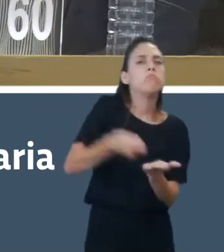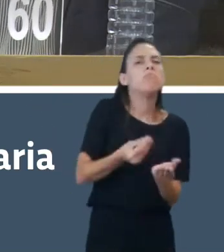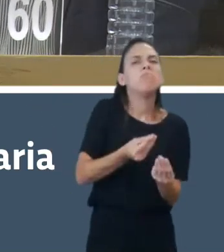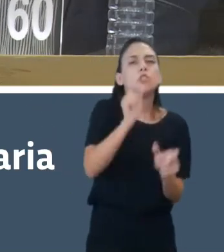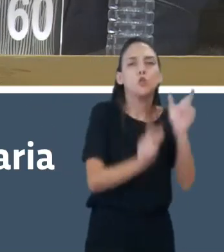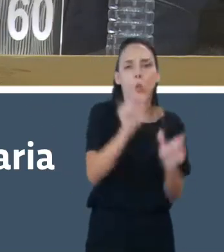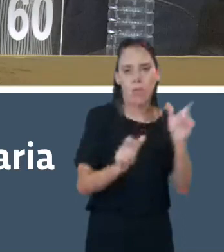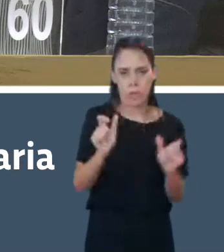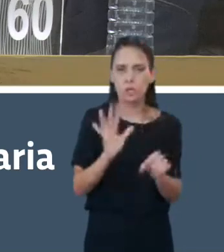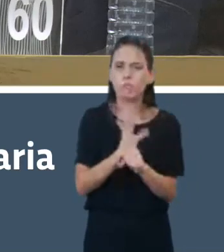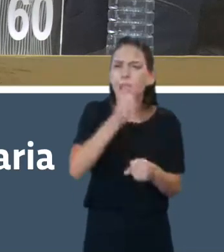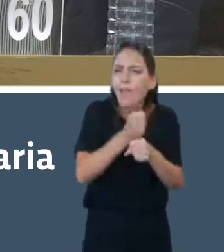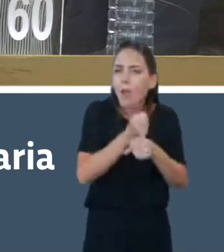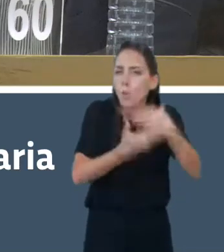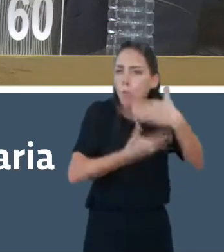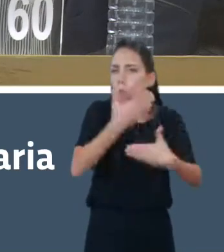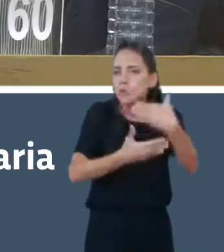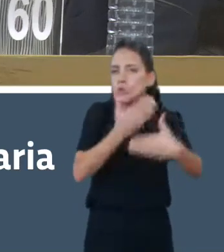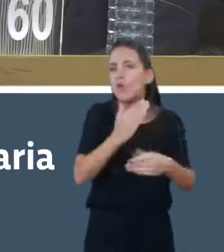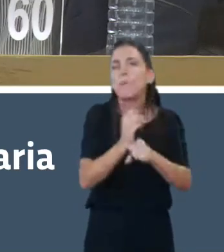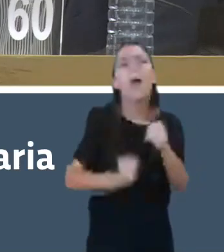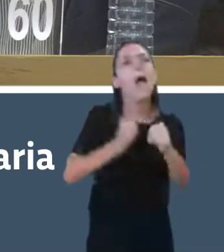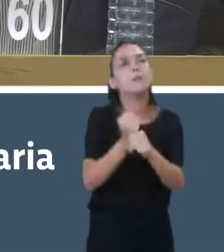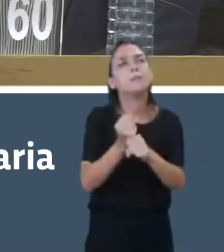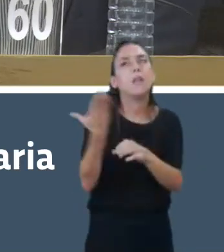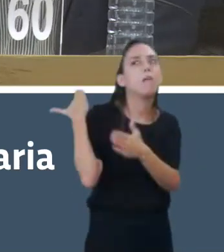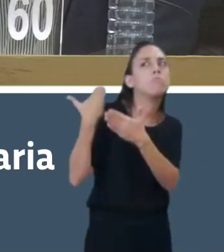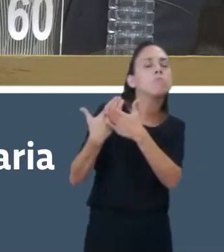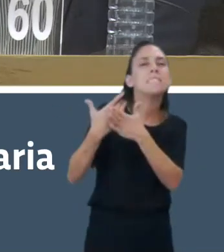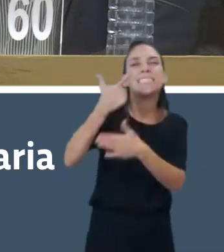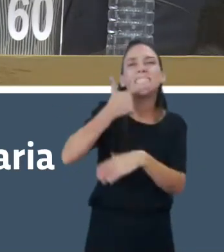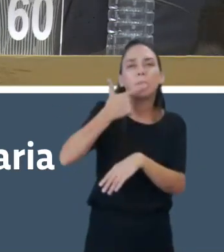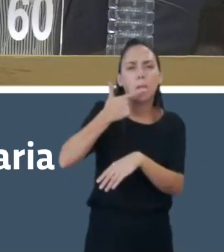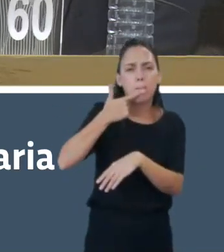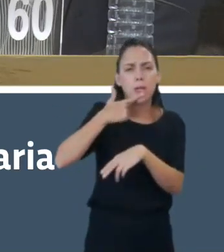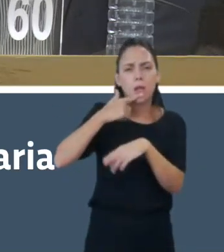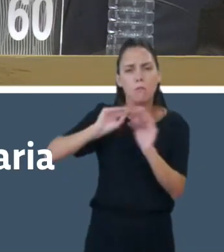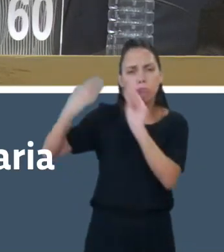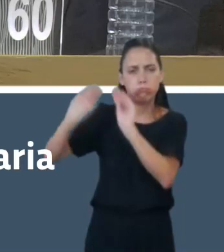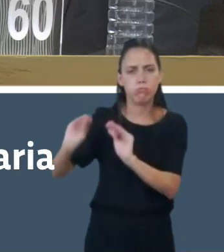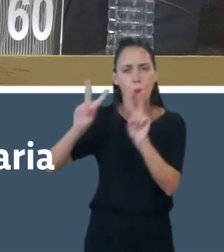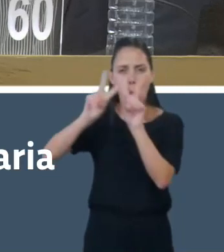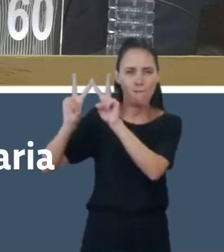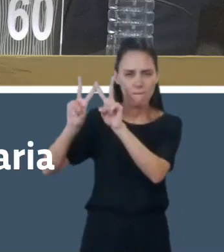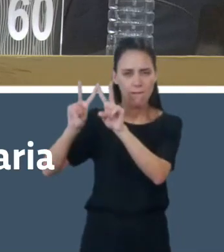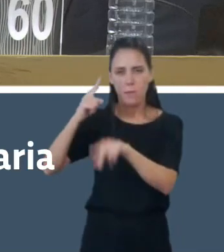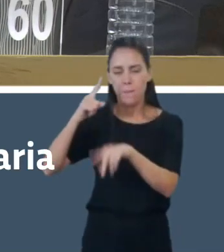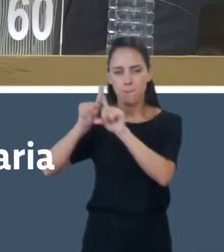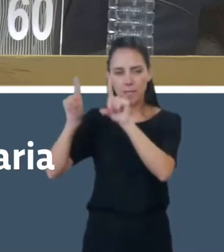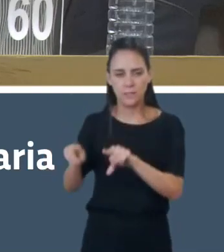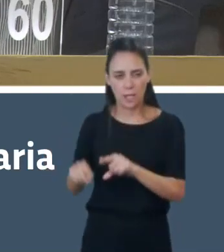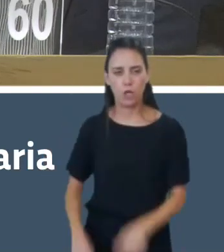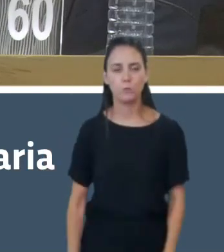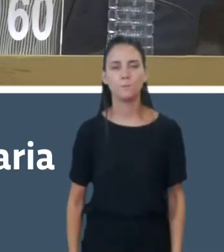graficada hasta el mes de septiembre, o cargada en la página web del Ministerio, y de allí